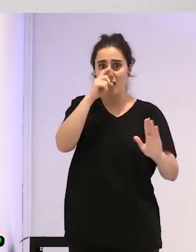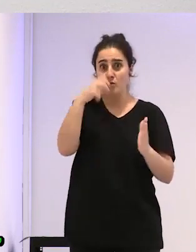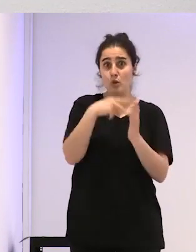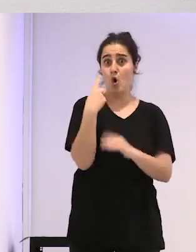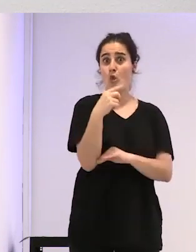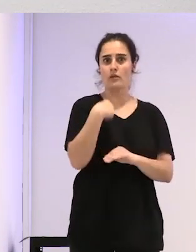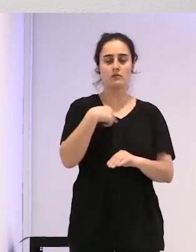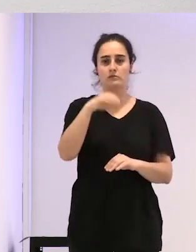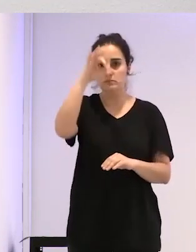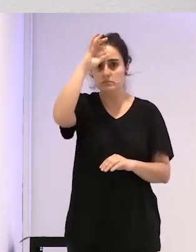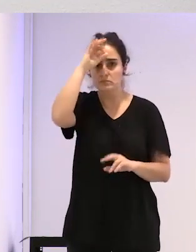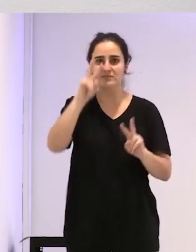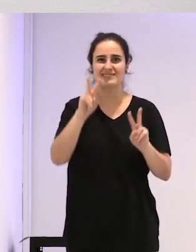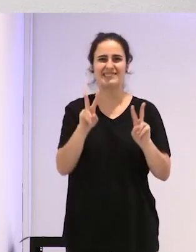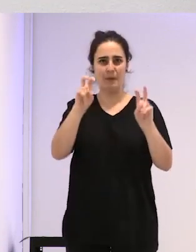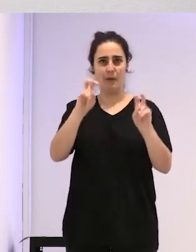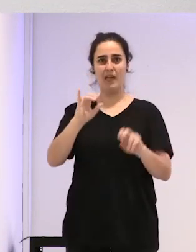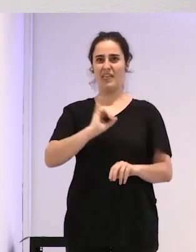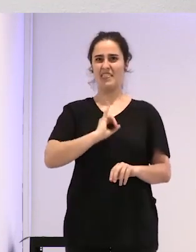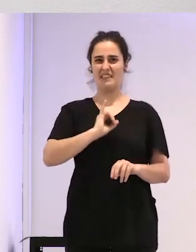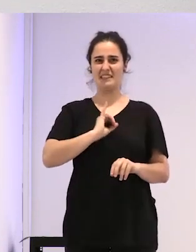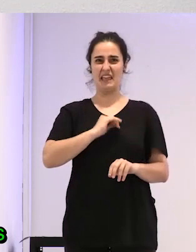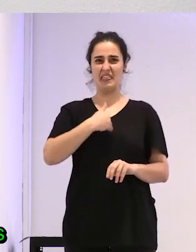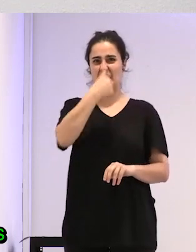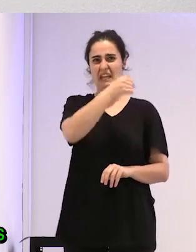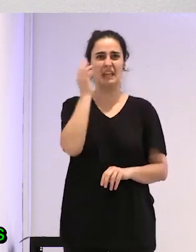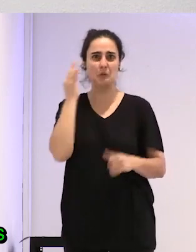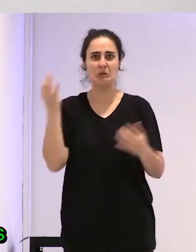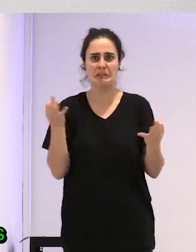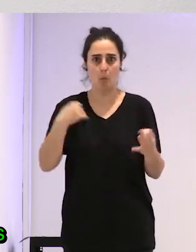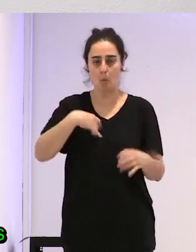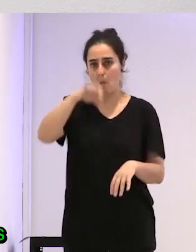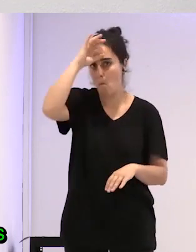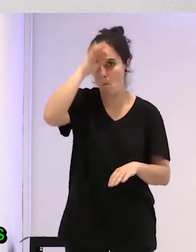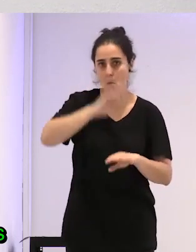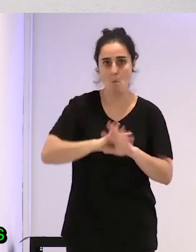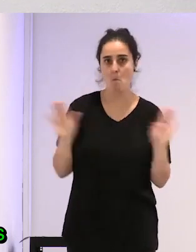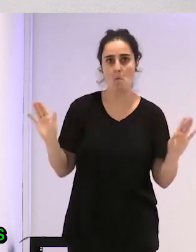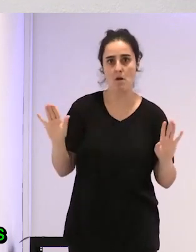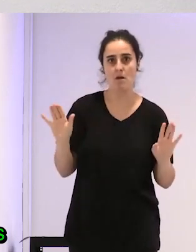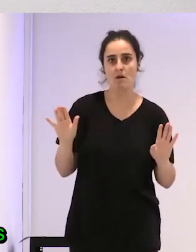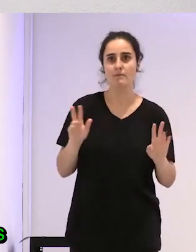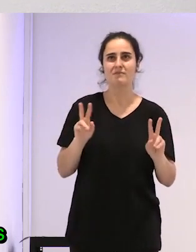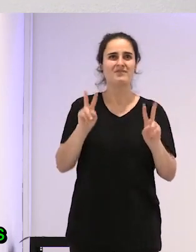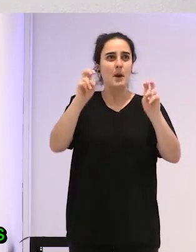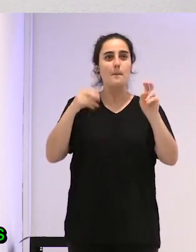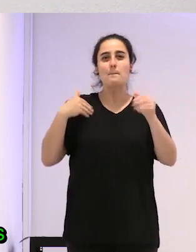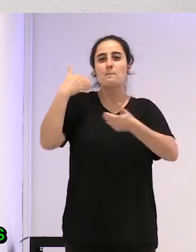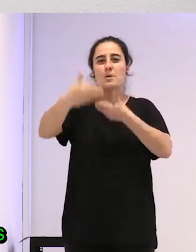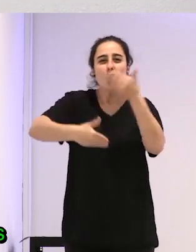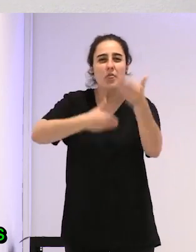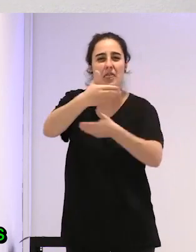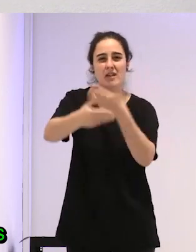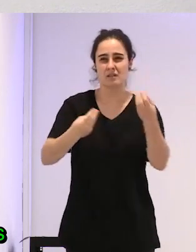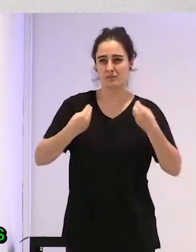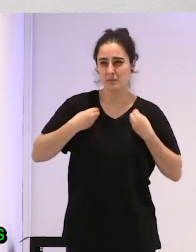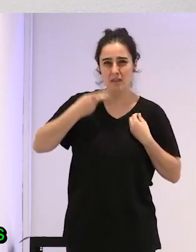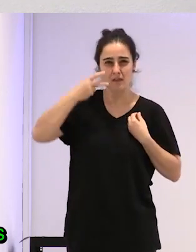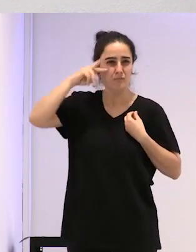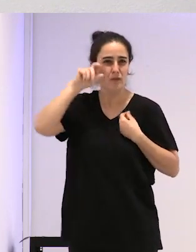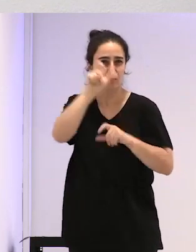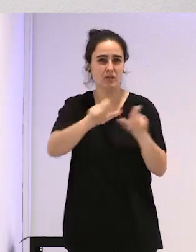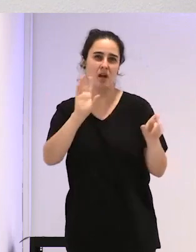ni idea de qué era esto de la identidad de género. No tenía ni idea de los procesos vivenciales que tenían estas